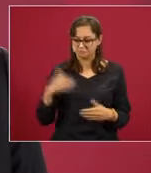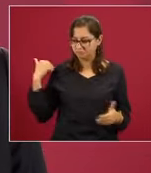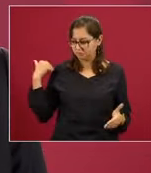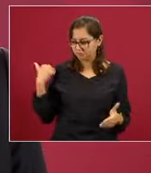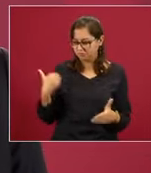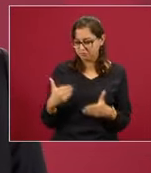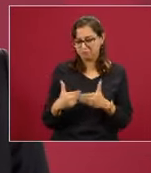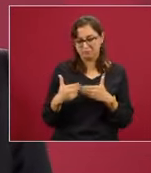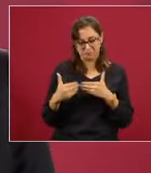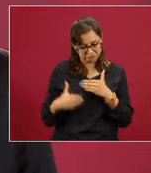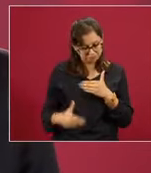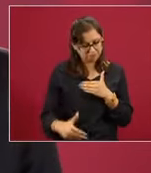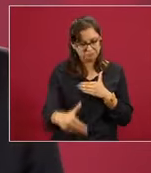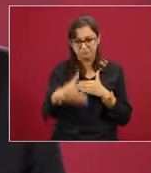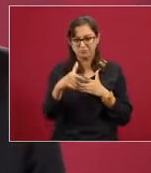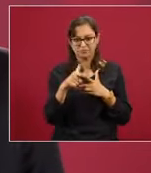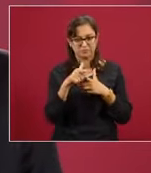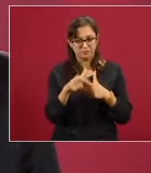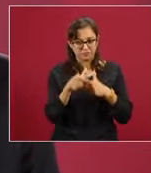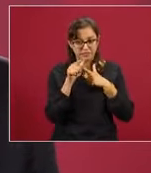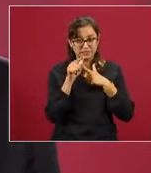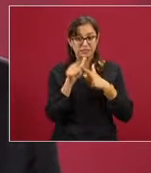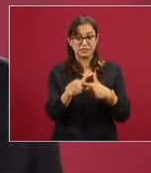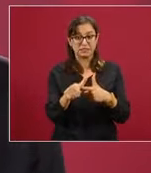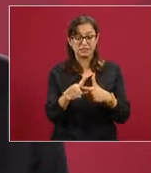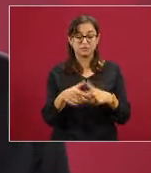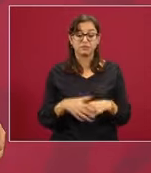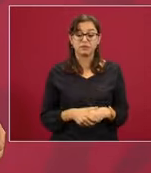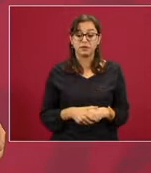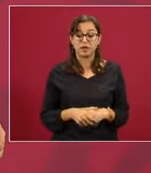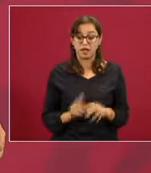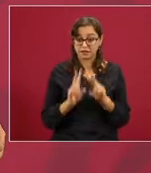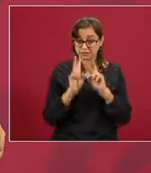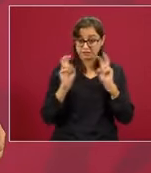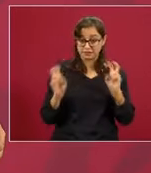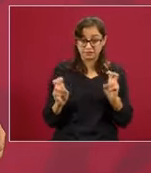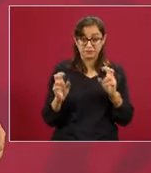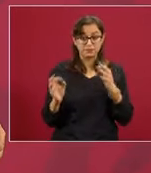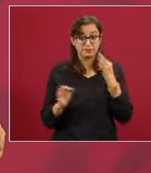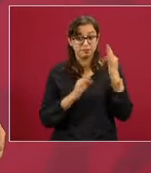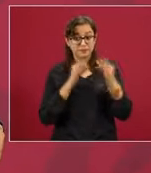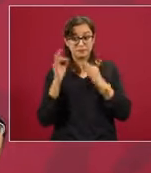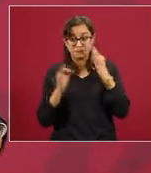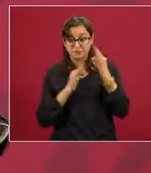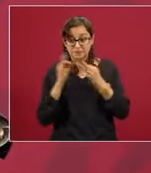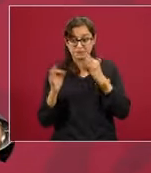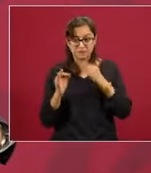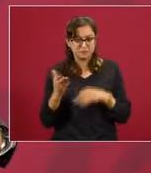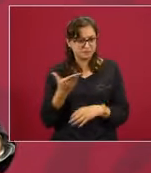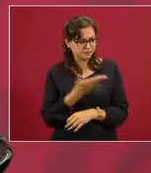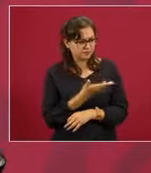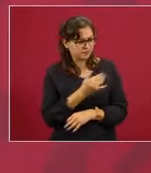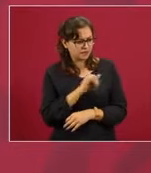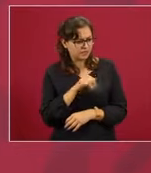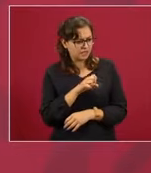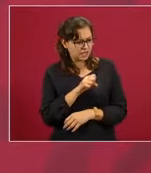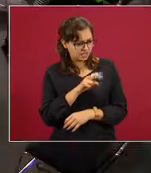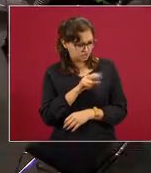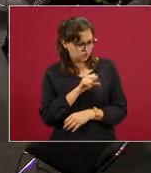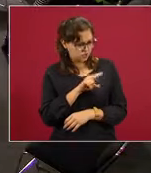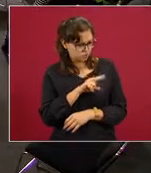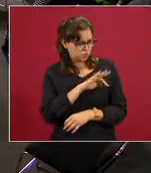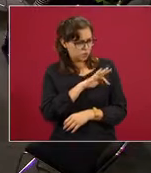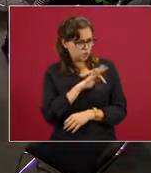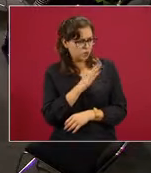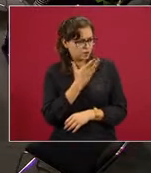llevando a cabo. Y acerca de esta campaña, pues, a ver si Jesús le pide la información